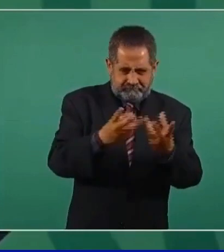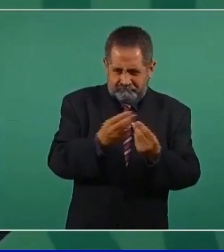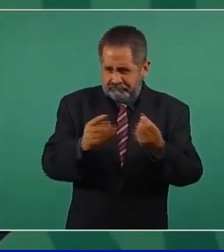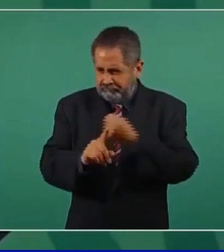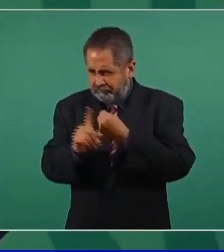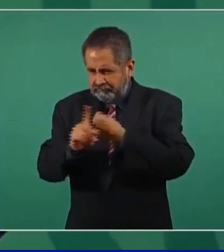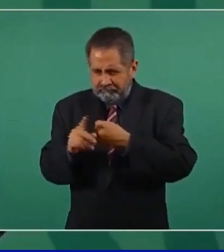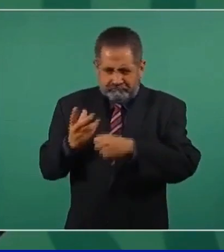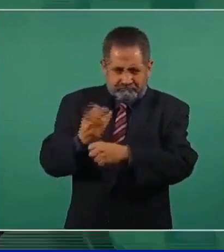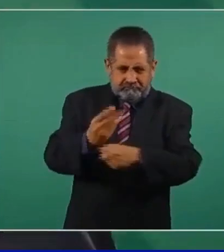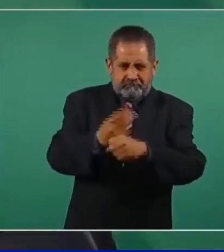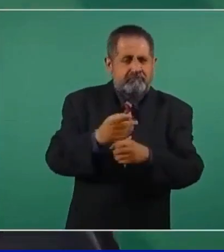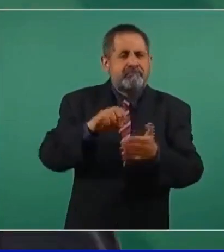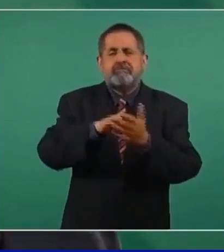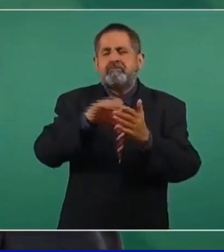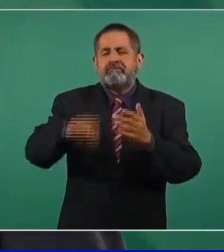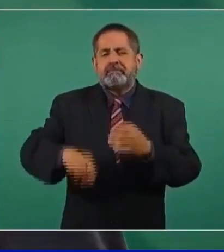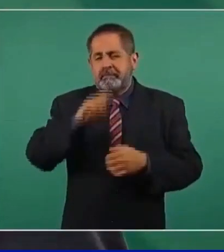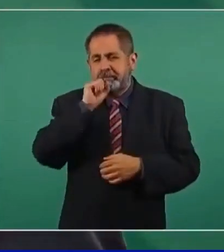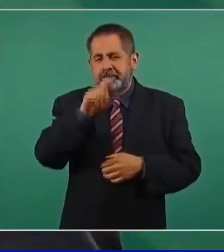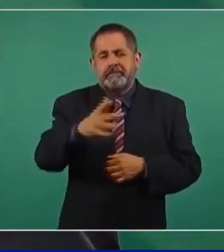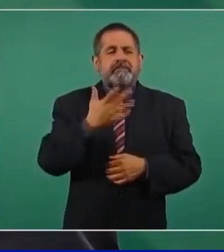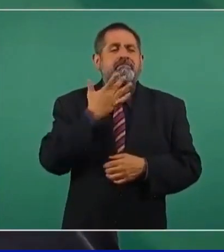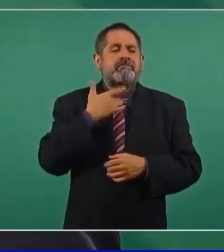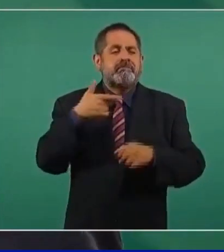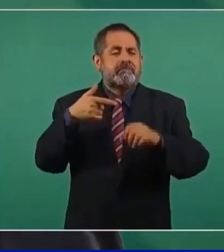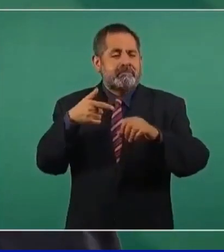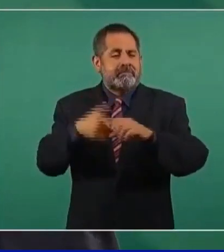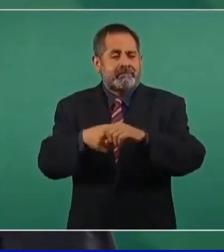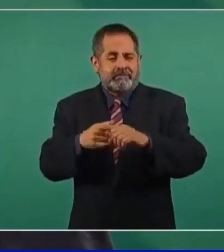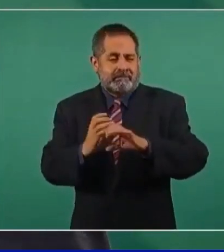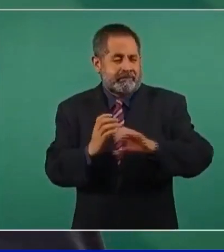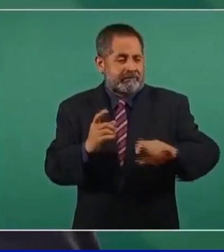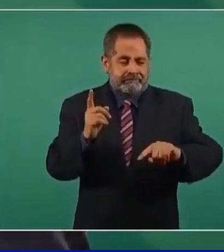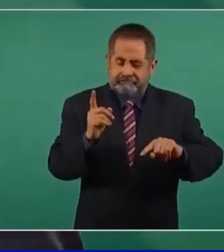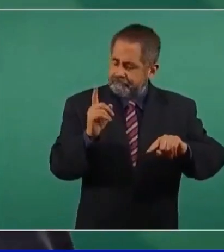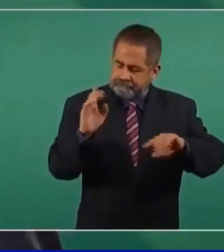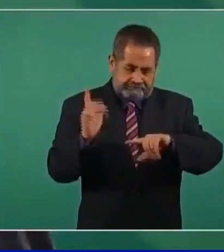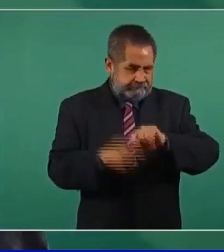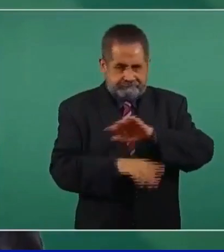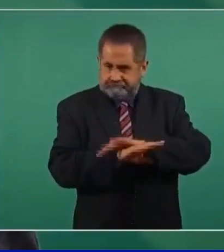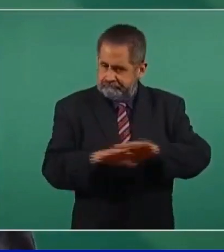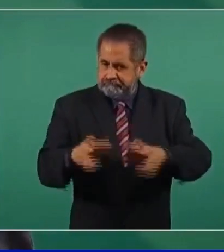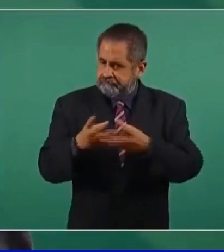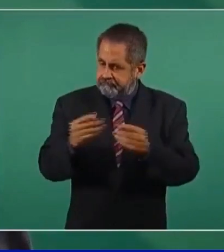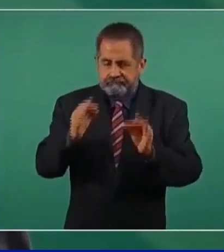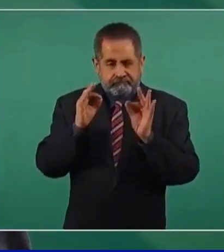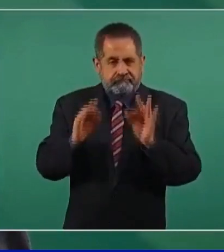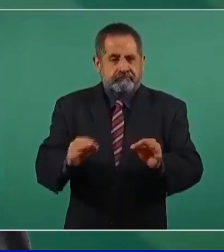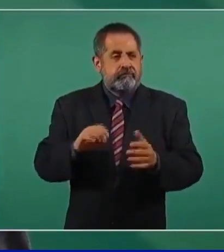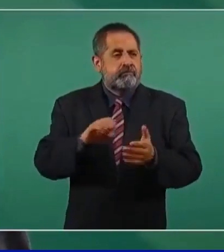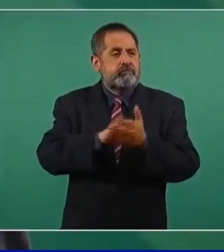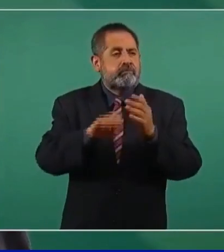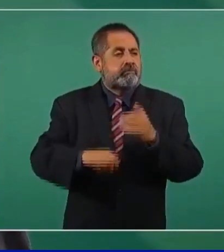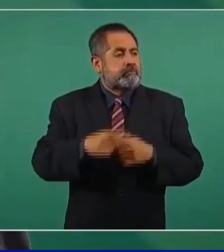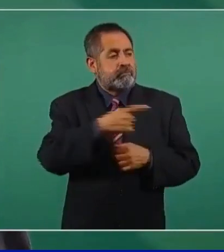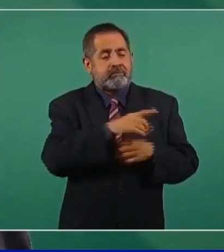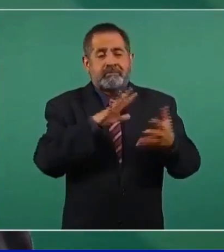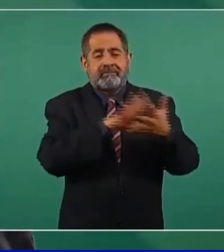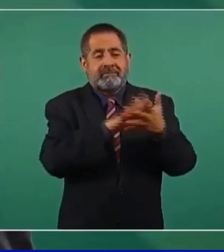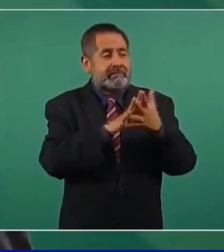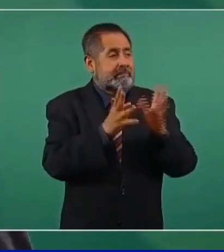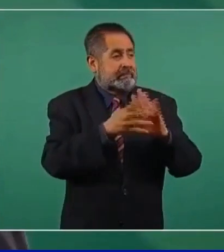de los gasoductos? ¿Cómo resolvimos el problema de los reclusorios?